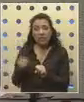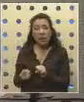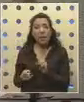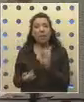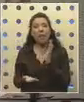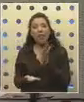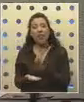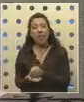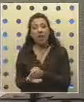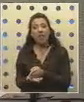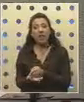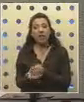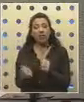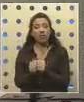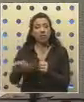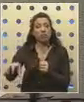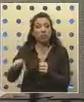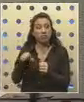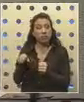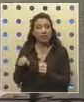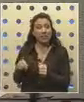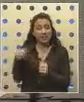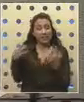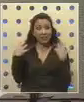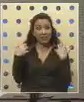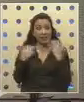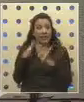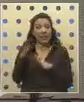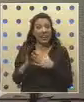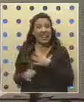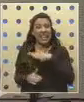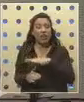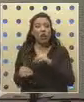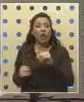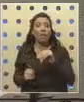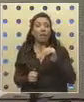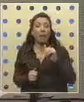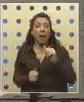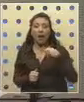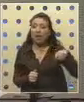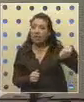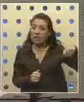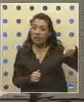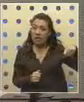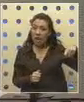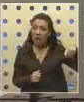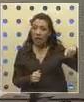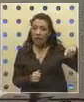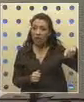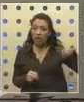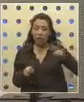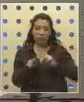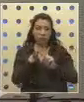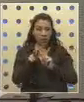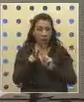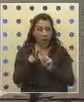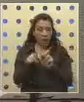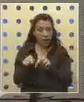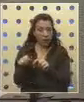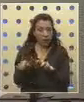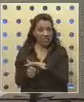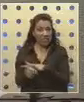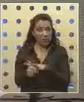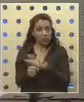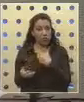debía permanecer la tuición del hijo en manos de la madre. Y el Senado vino a corregir esta situación.